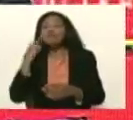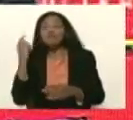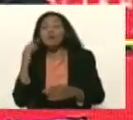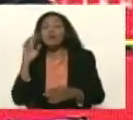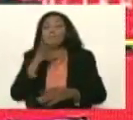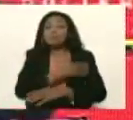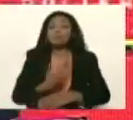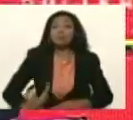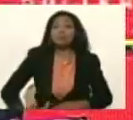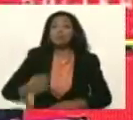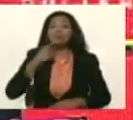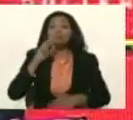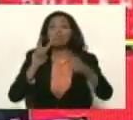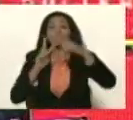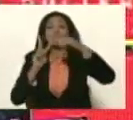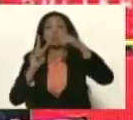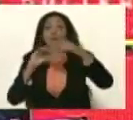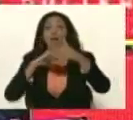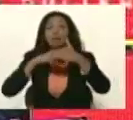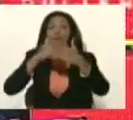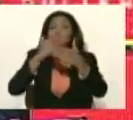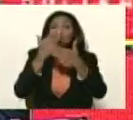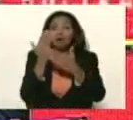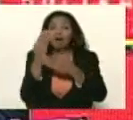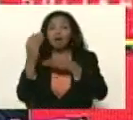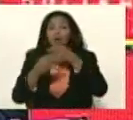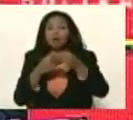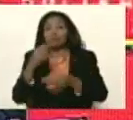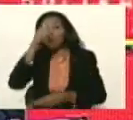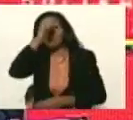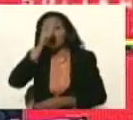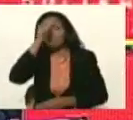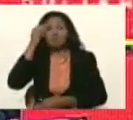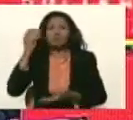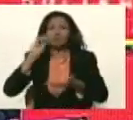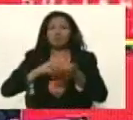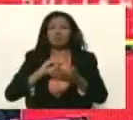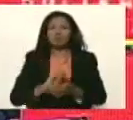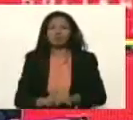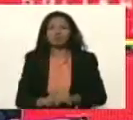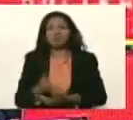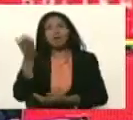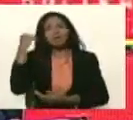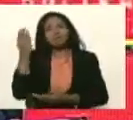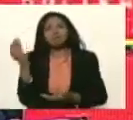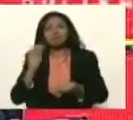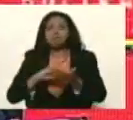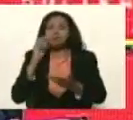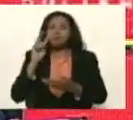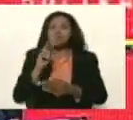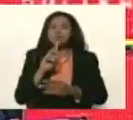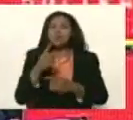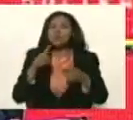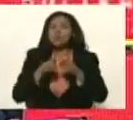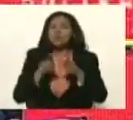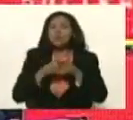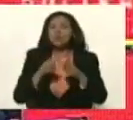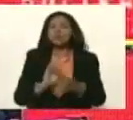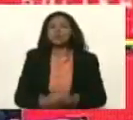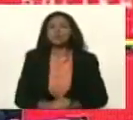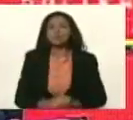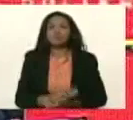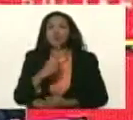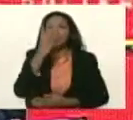lo retransmite BTV lo transmite los domingos ayer retransmitieron uno del 4